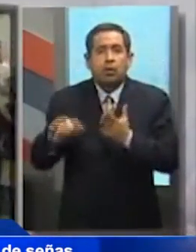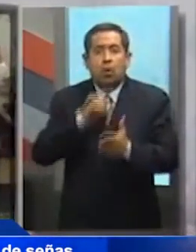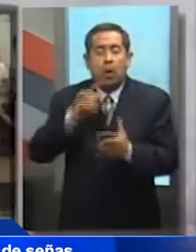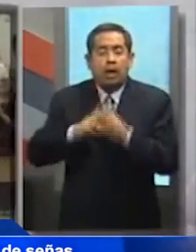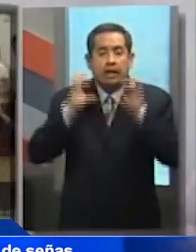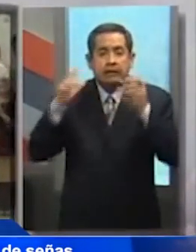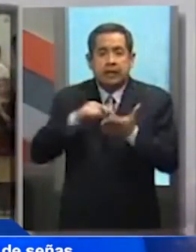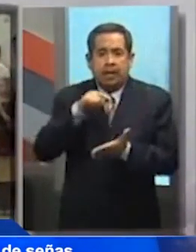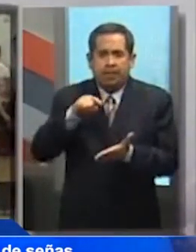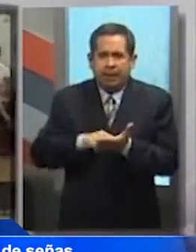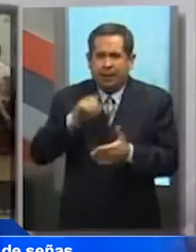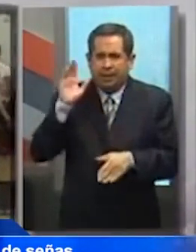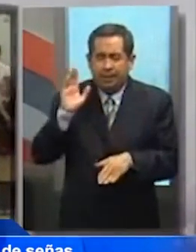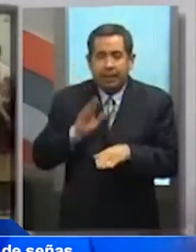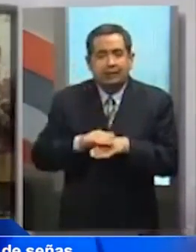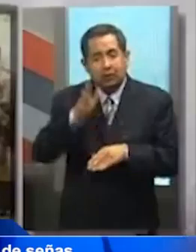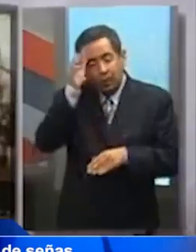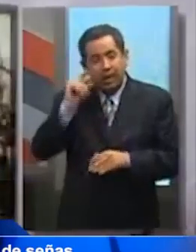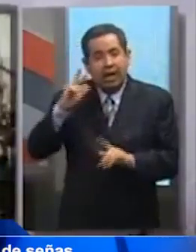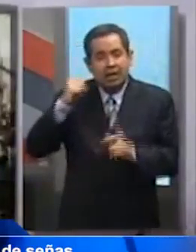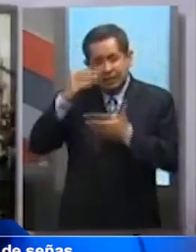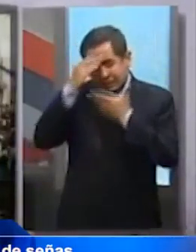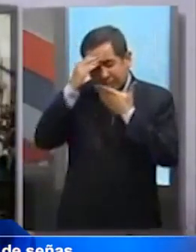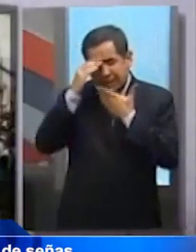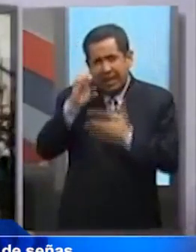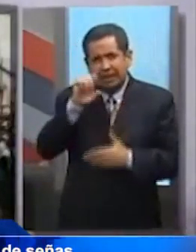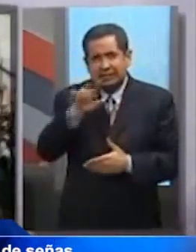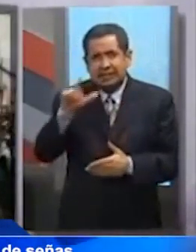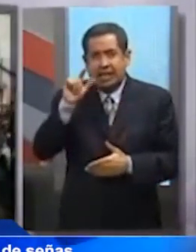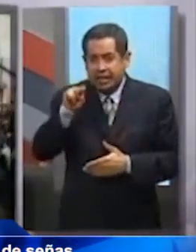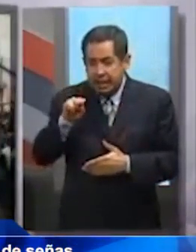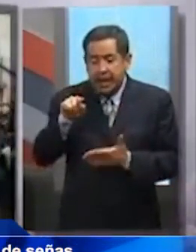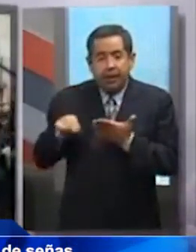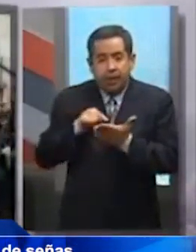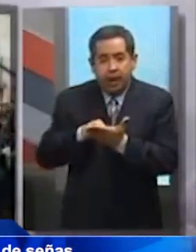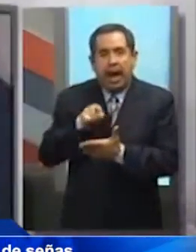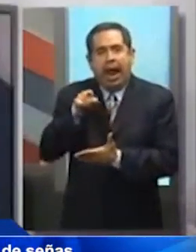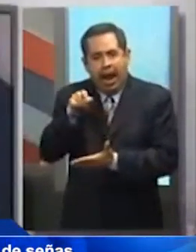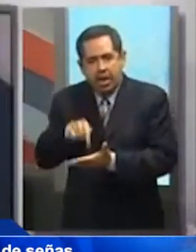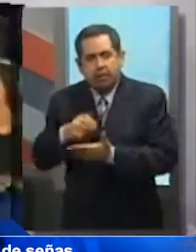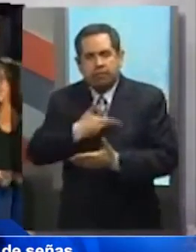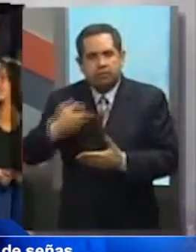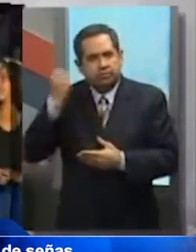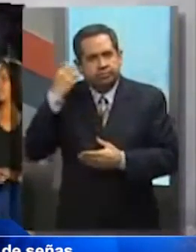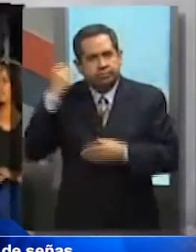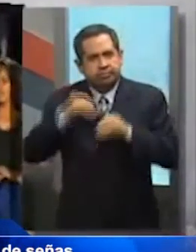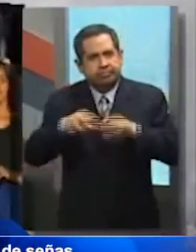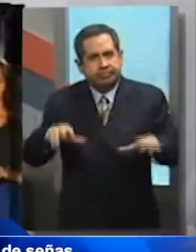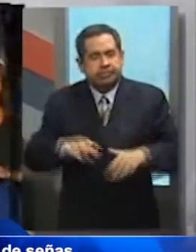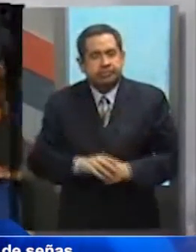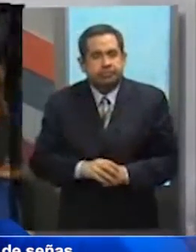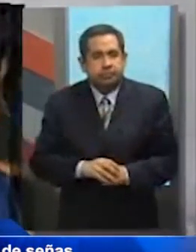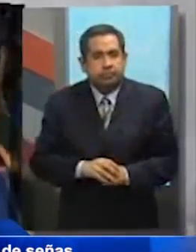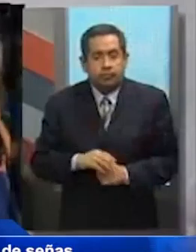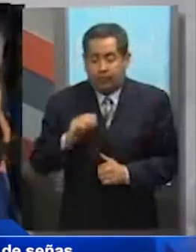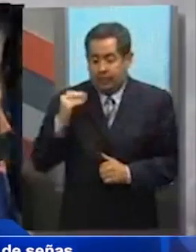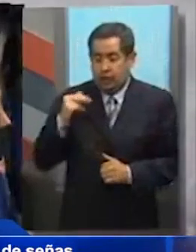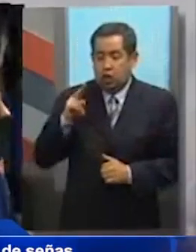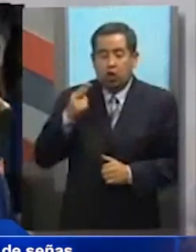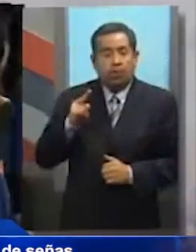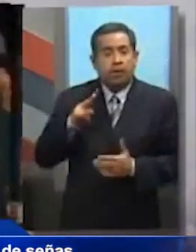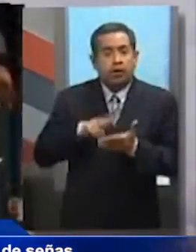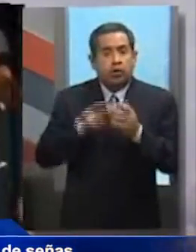chiapanecos más representativos del Ejército Zapatista de Liberación Nacional. Luego de su reelección en noviembre de